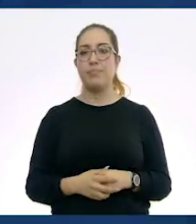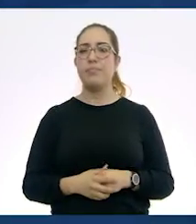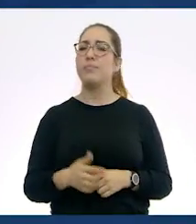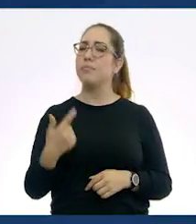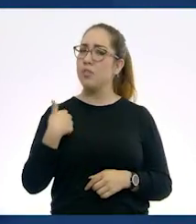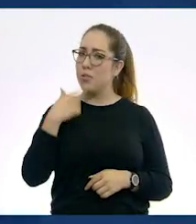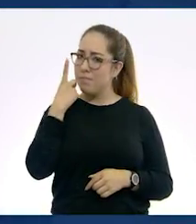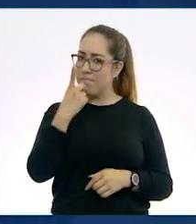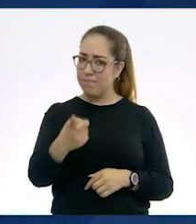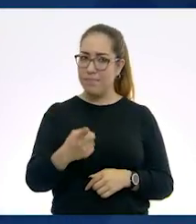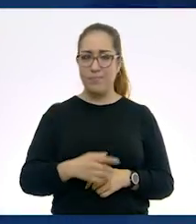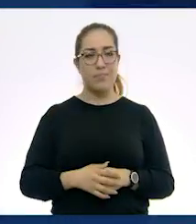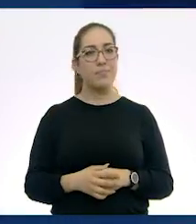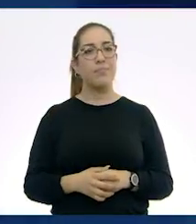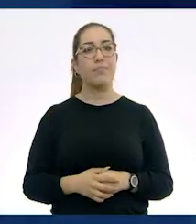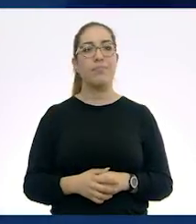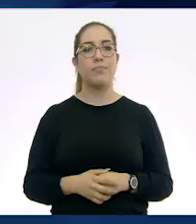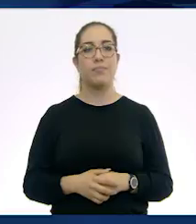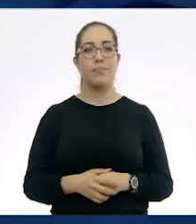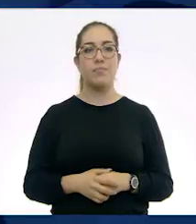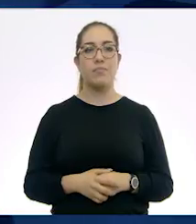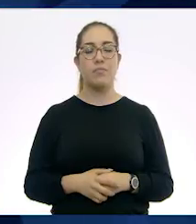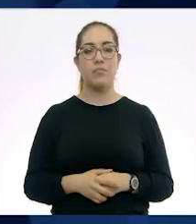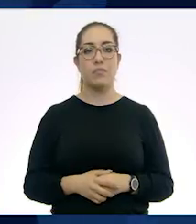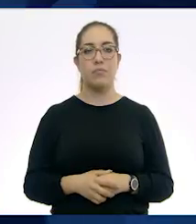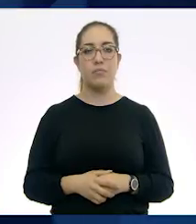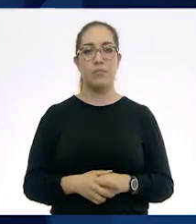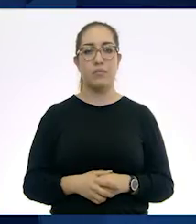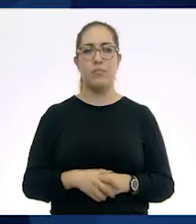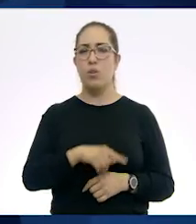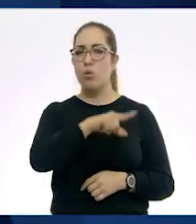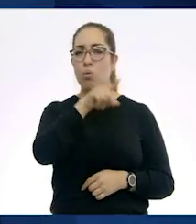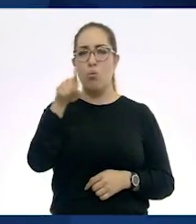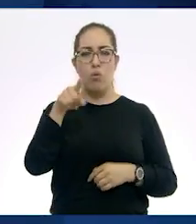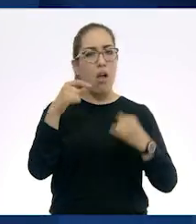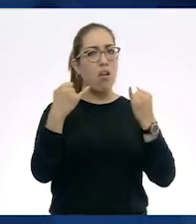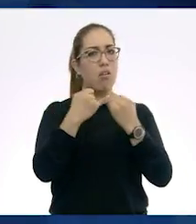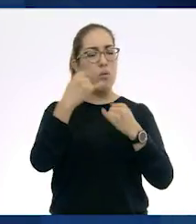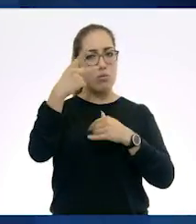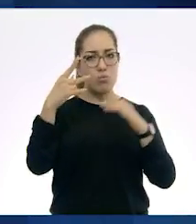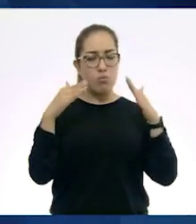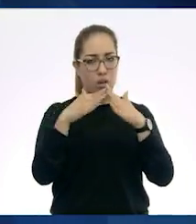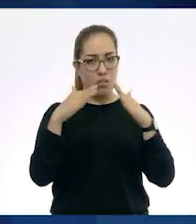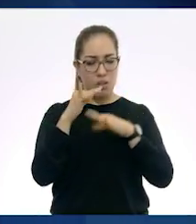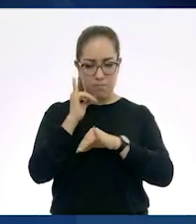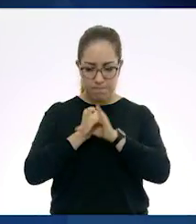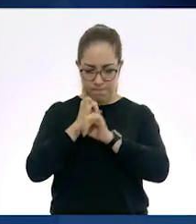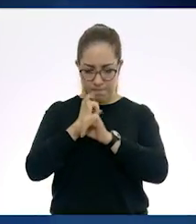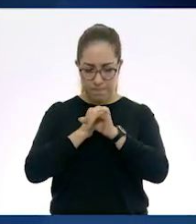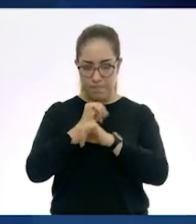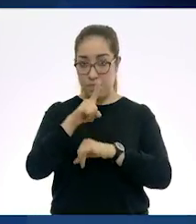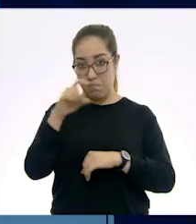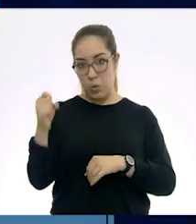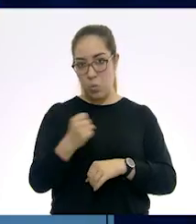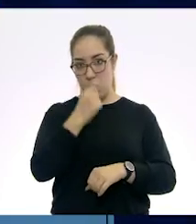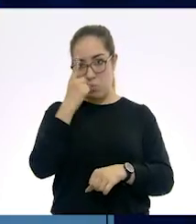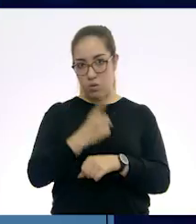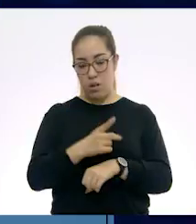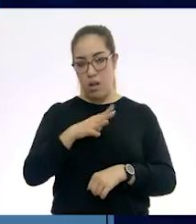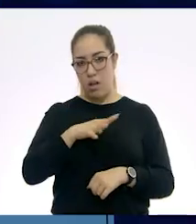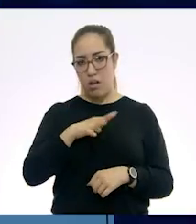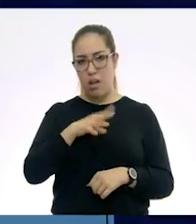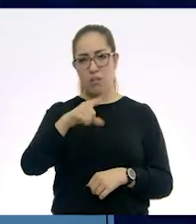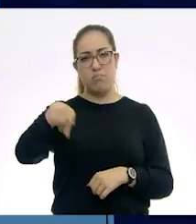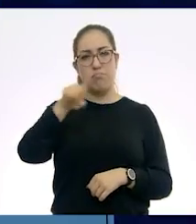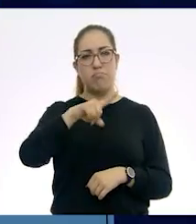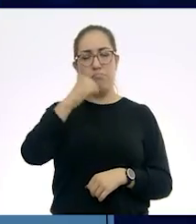yo les invito a que ustedes investiguen en casa, si tienen oportunidad, pues